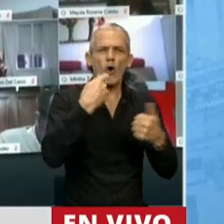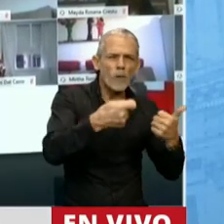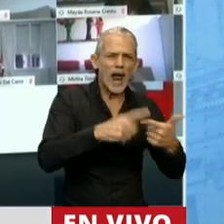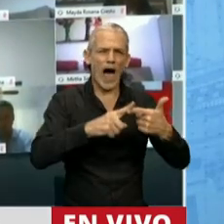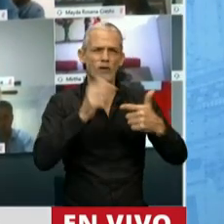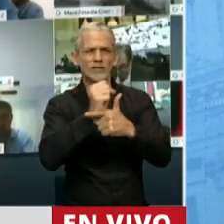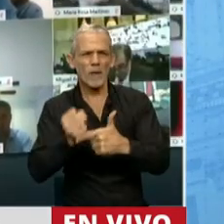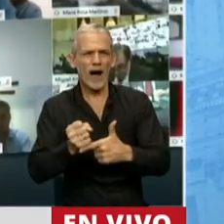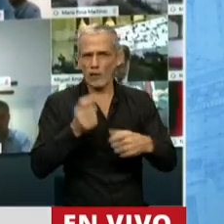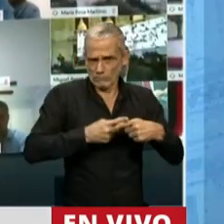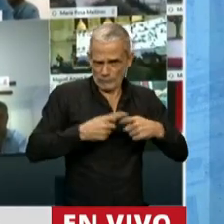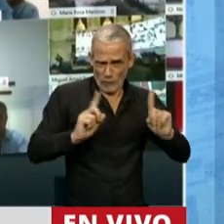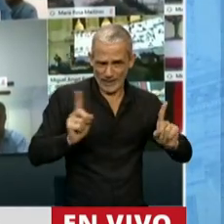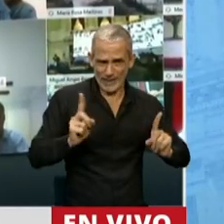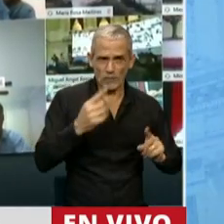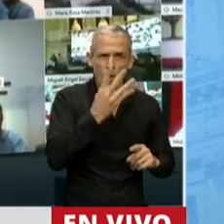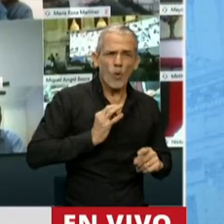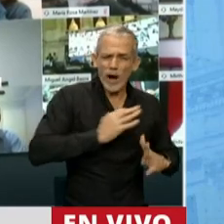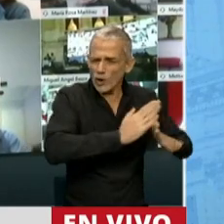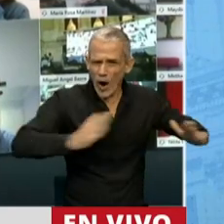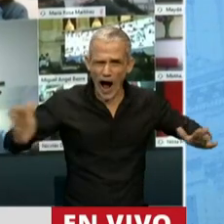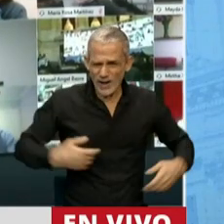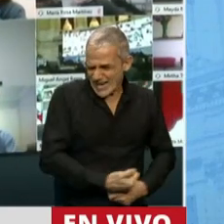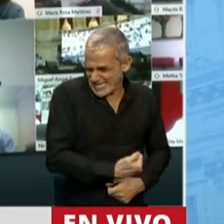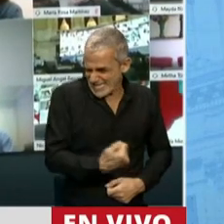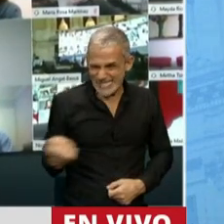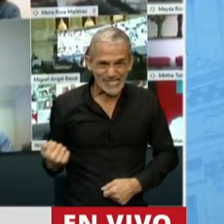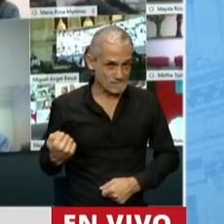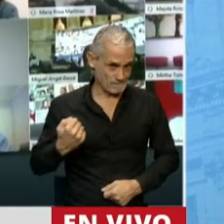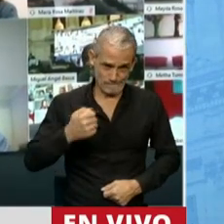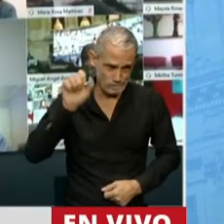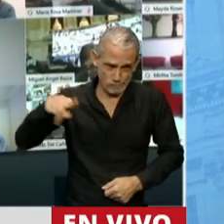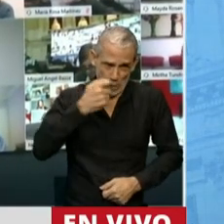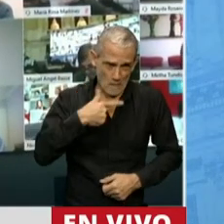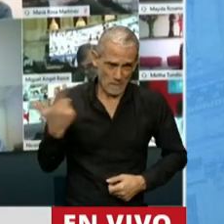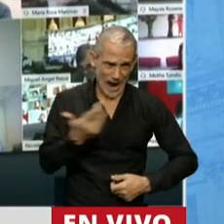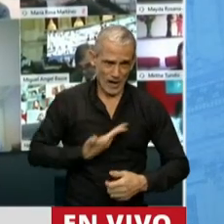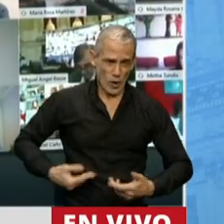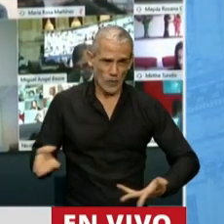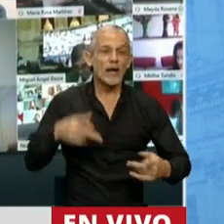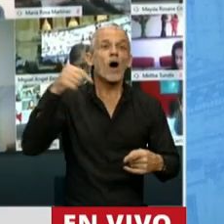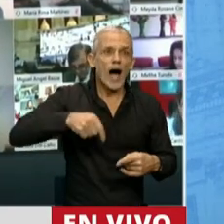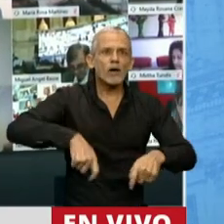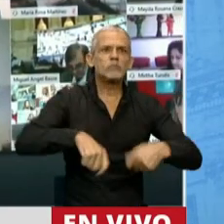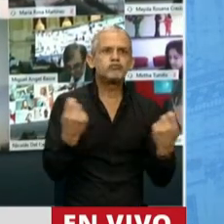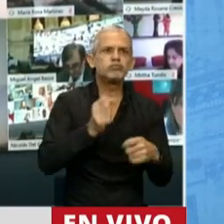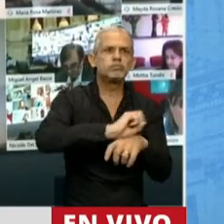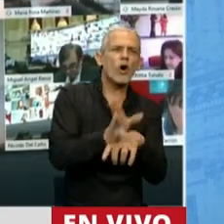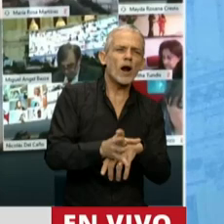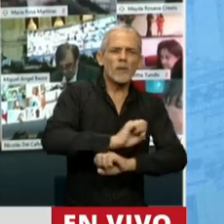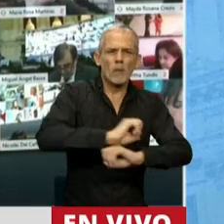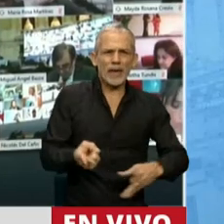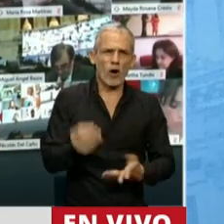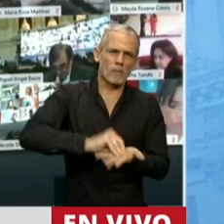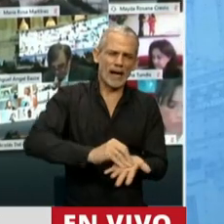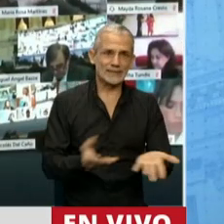que están sufriendo, después de 4 años de ajuste brutal del gobierno de Macri, están sufriendo las consecuencias de esta pandemia. Entonces este